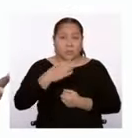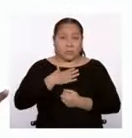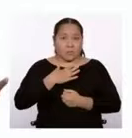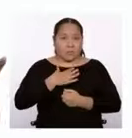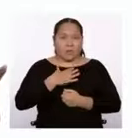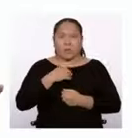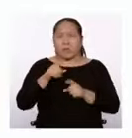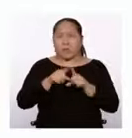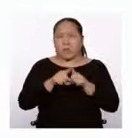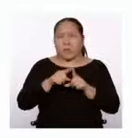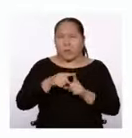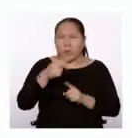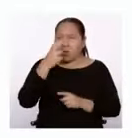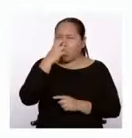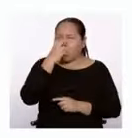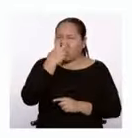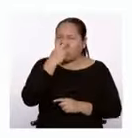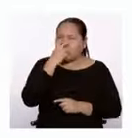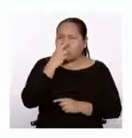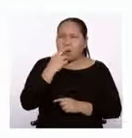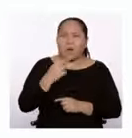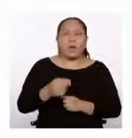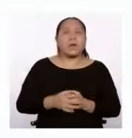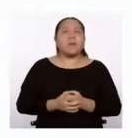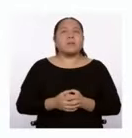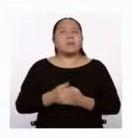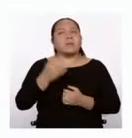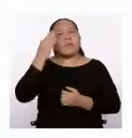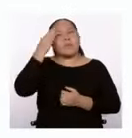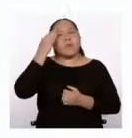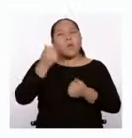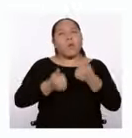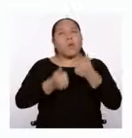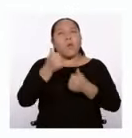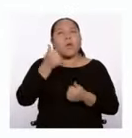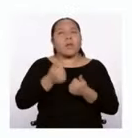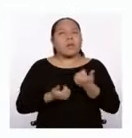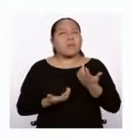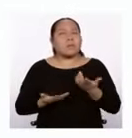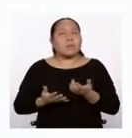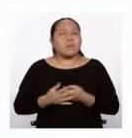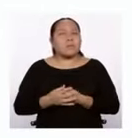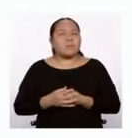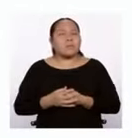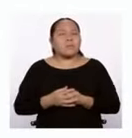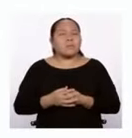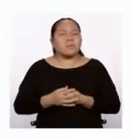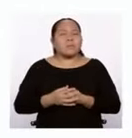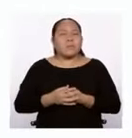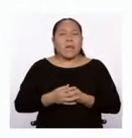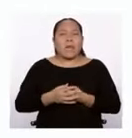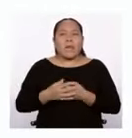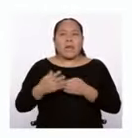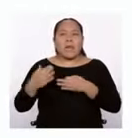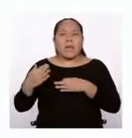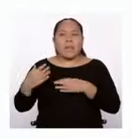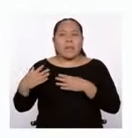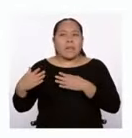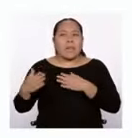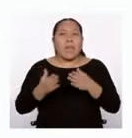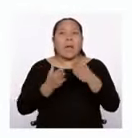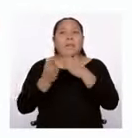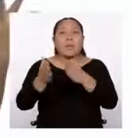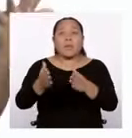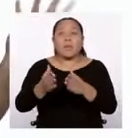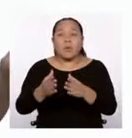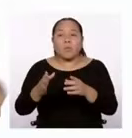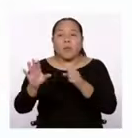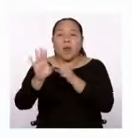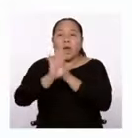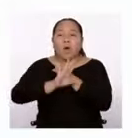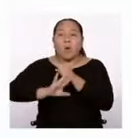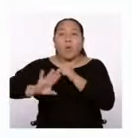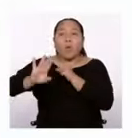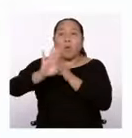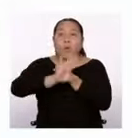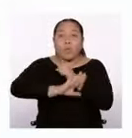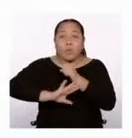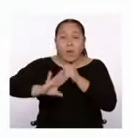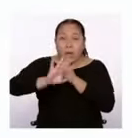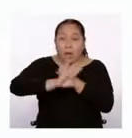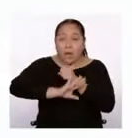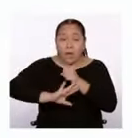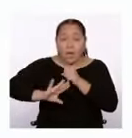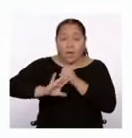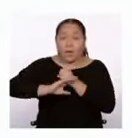da curiosidad saber cuál es la tendencia respecto a la conservación de las lenguas originarias en otros países.